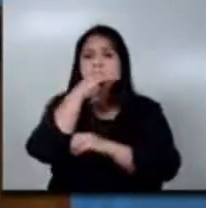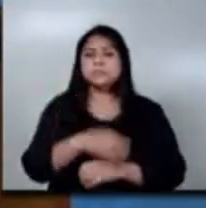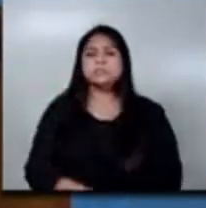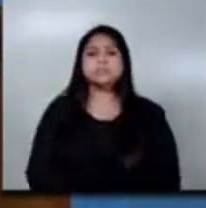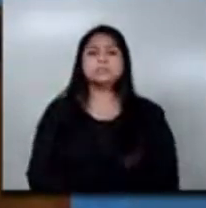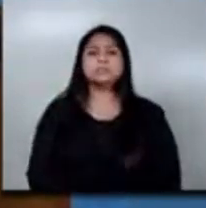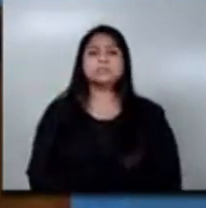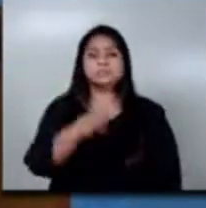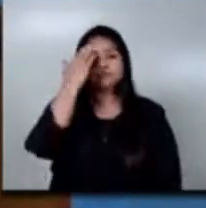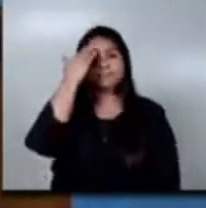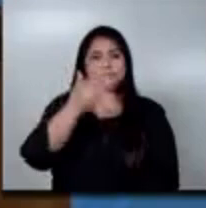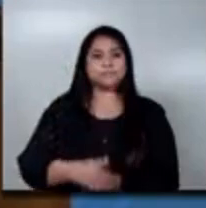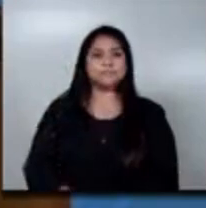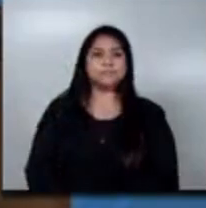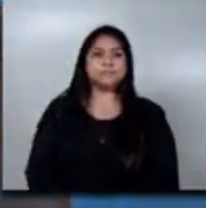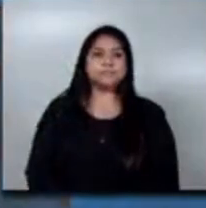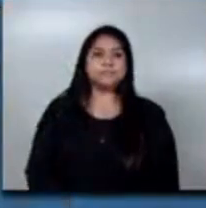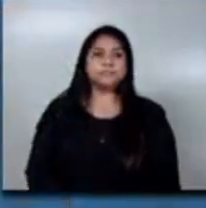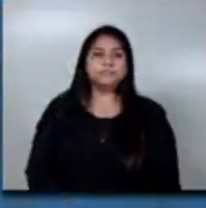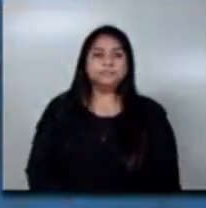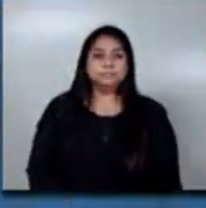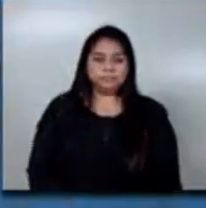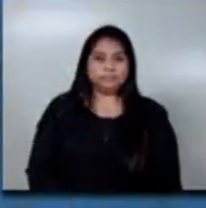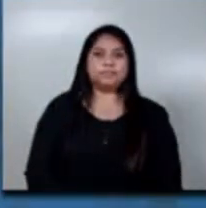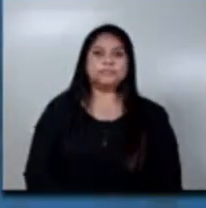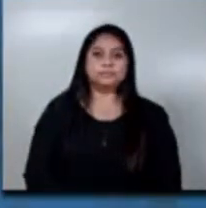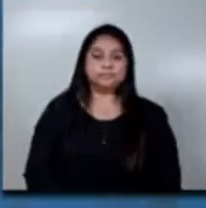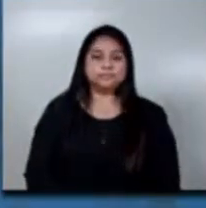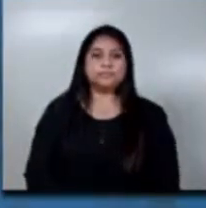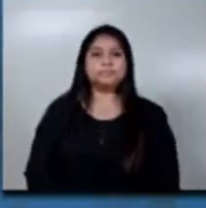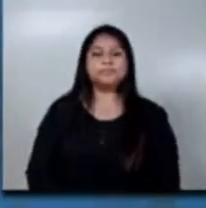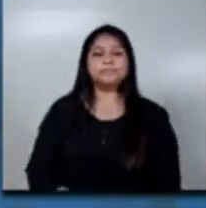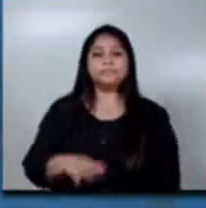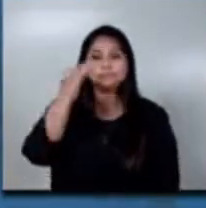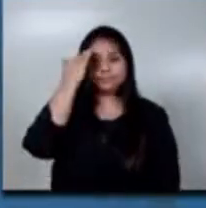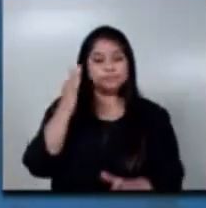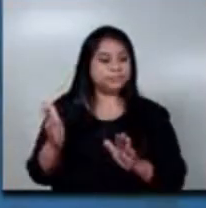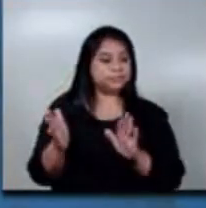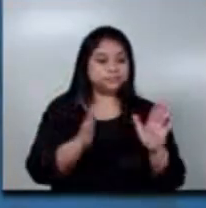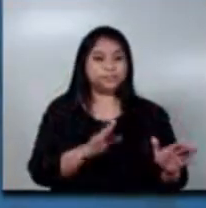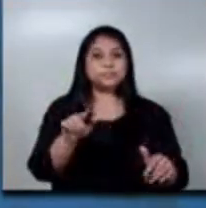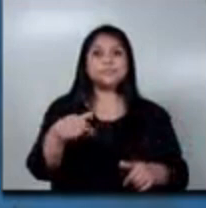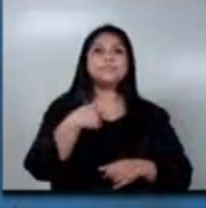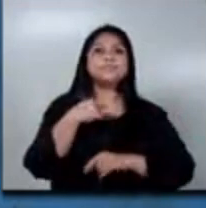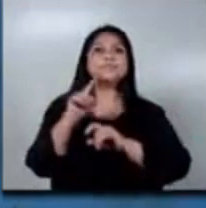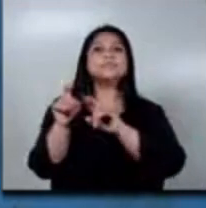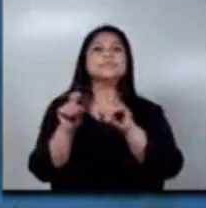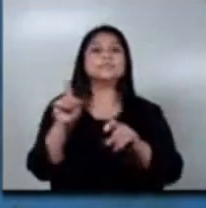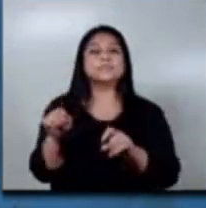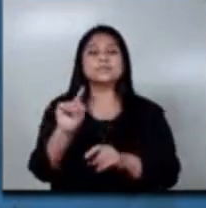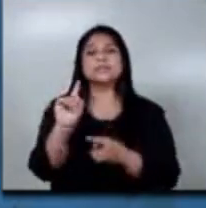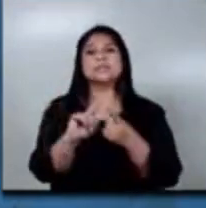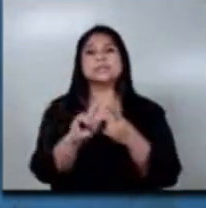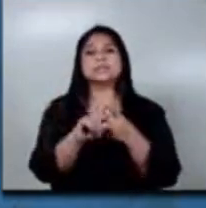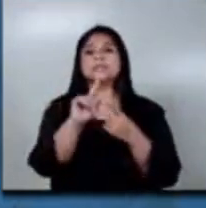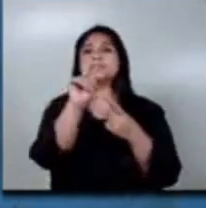Muchas gracias. Gracias, estimada directora. Vamos a pasar a la sección de preguntas. Y la primera intervención